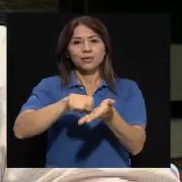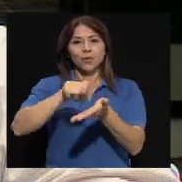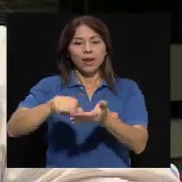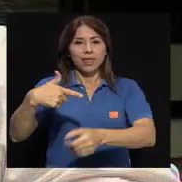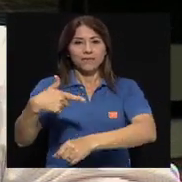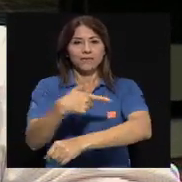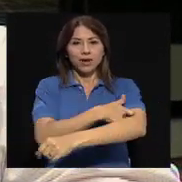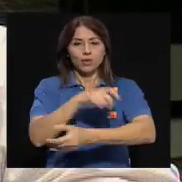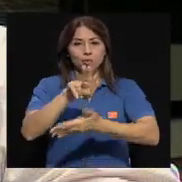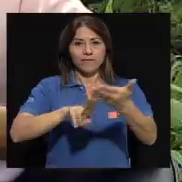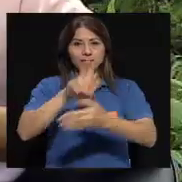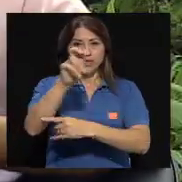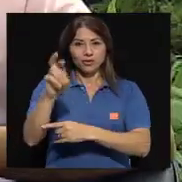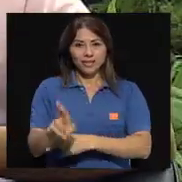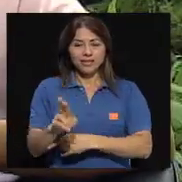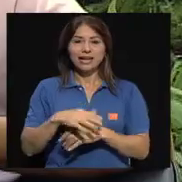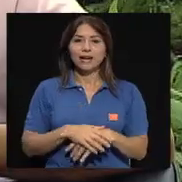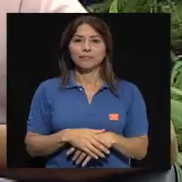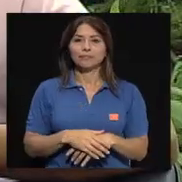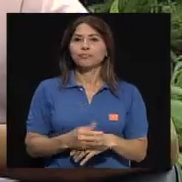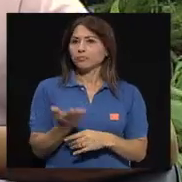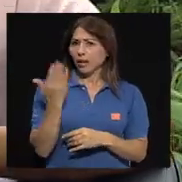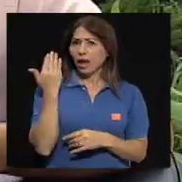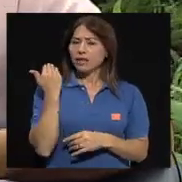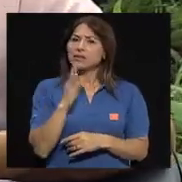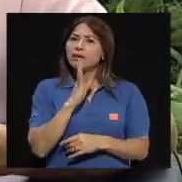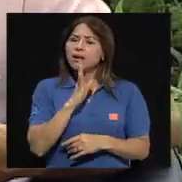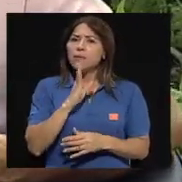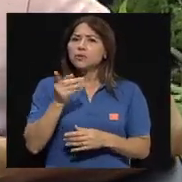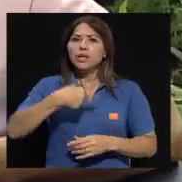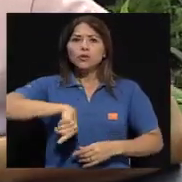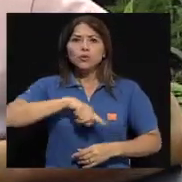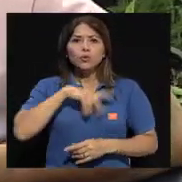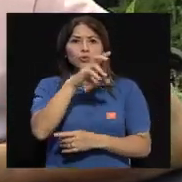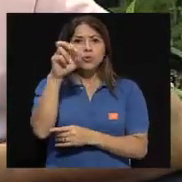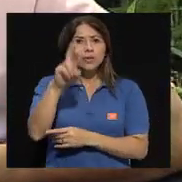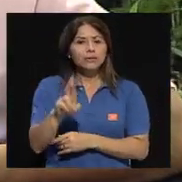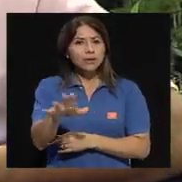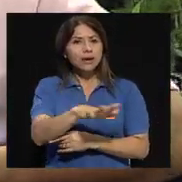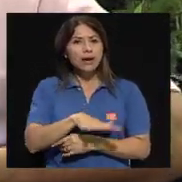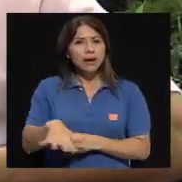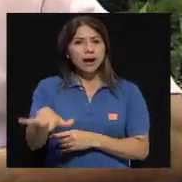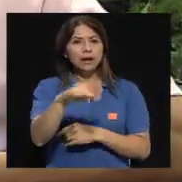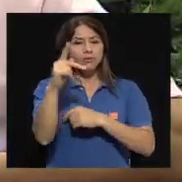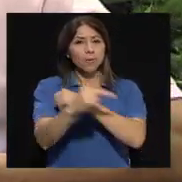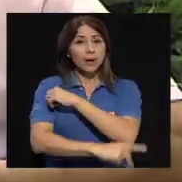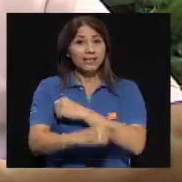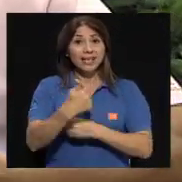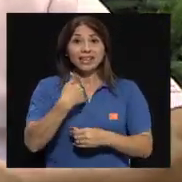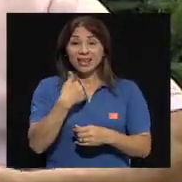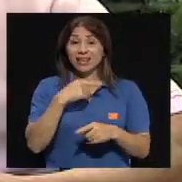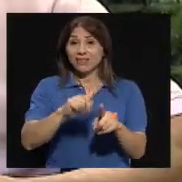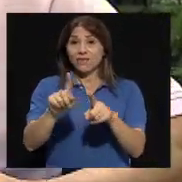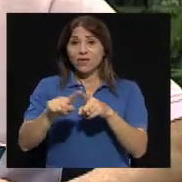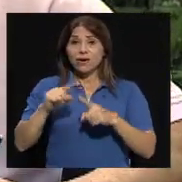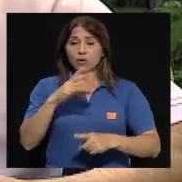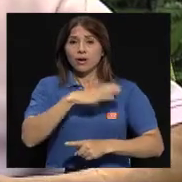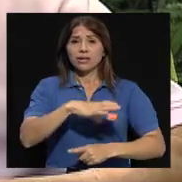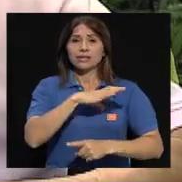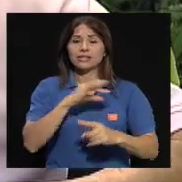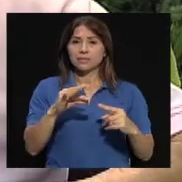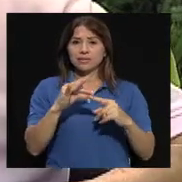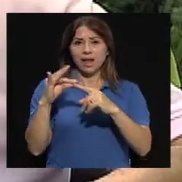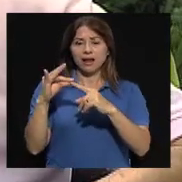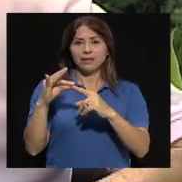Universidad de Costa Rica. Don Cristóbal, en el bloque pasado conversamos de, bueno, que somos un país que tiene condiciones especiales que nos